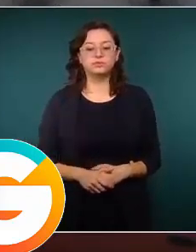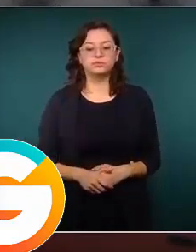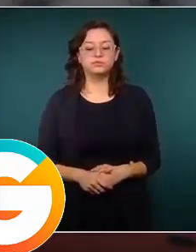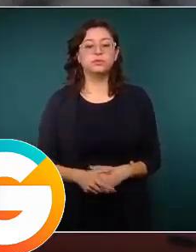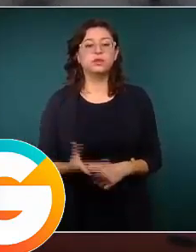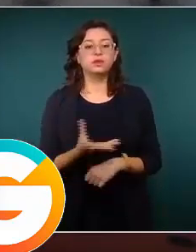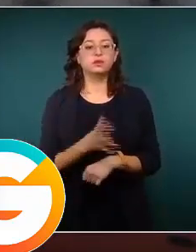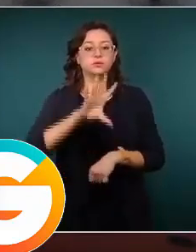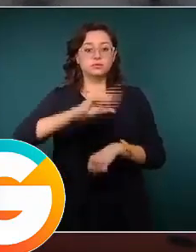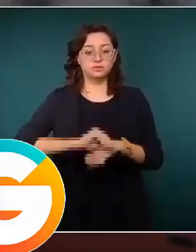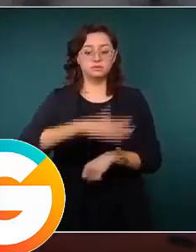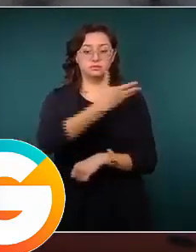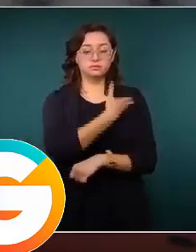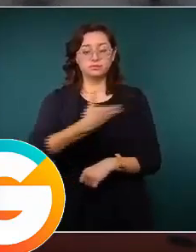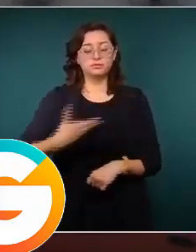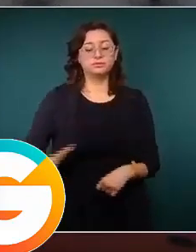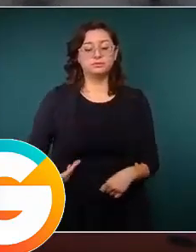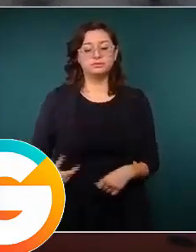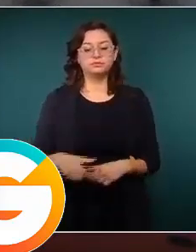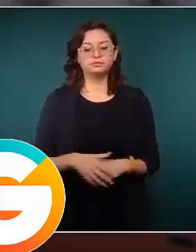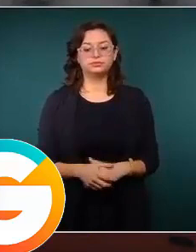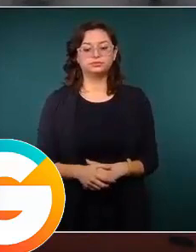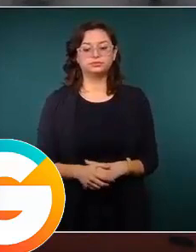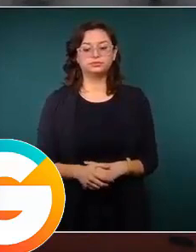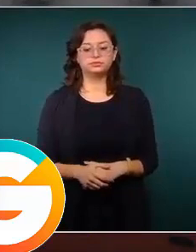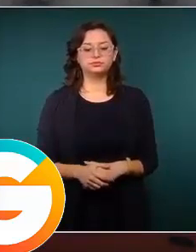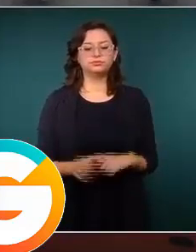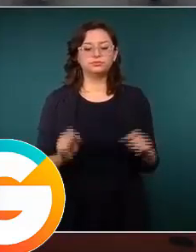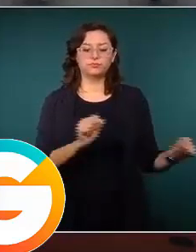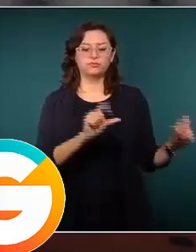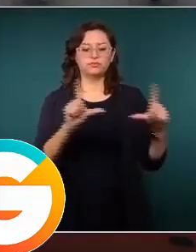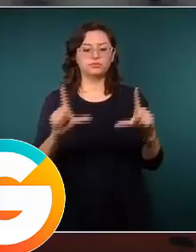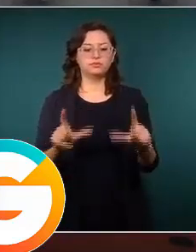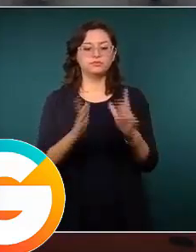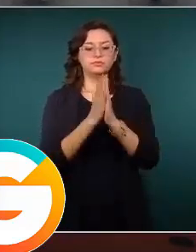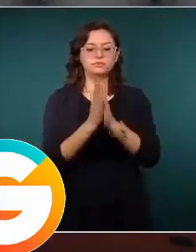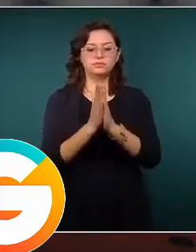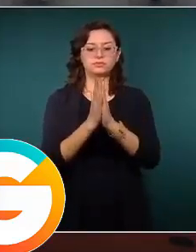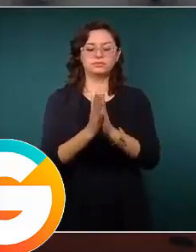Con su permiso, señor presidente. La lámina, por favor.